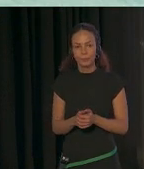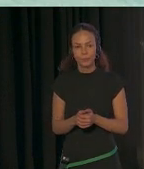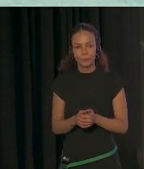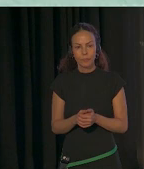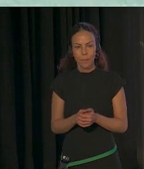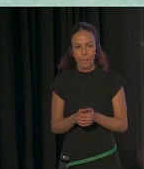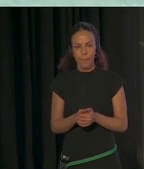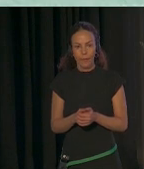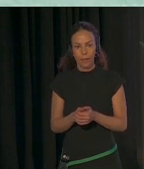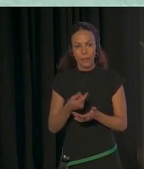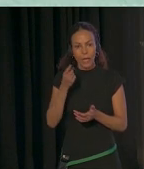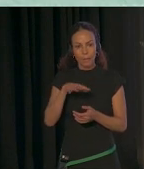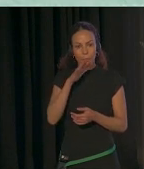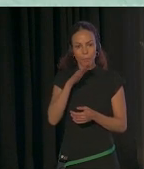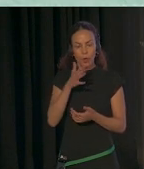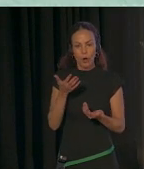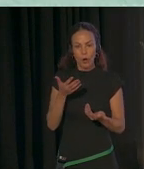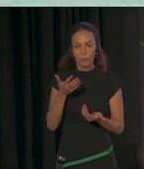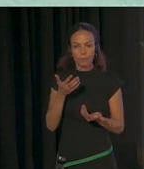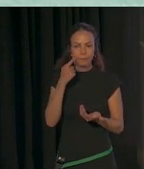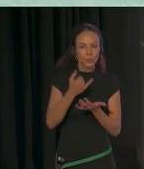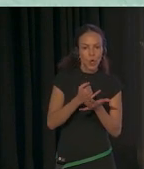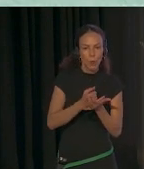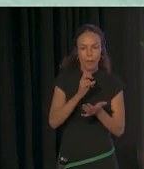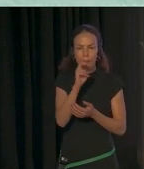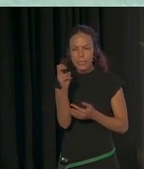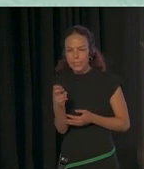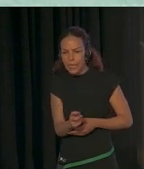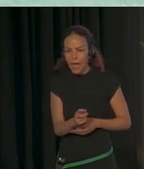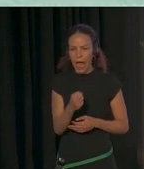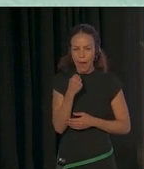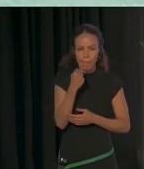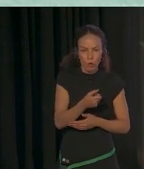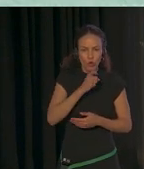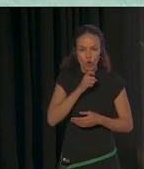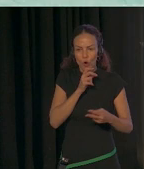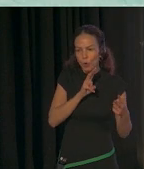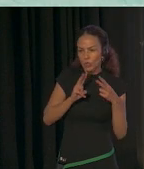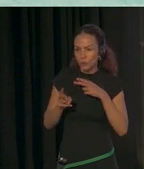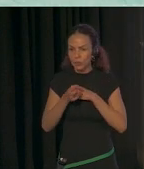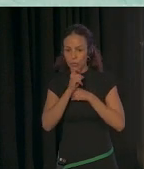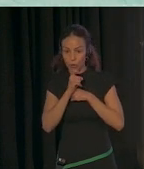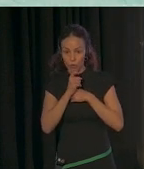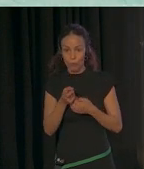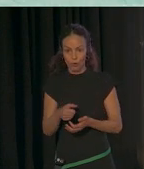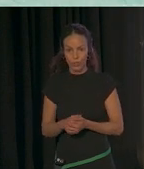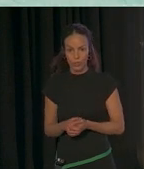bueno, por experimentar la diversidad y tratar de conseguir ese apoyo y las reacciones, y muchas veces la